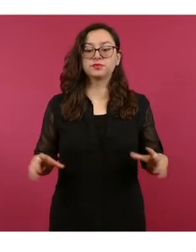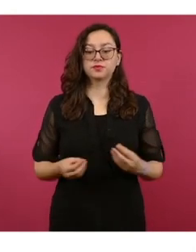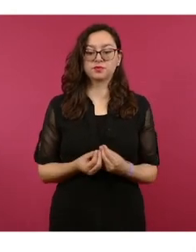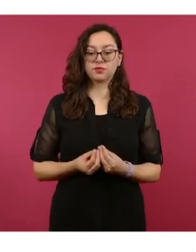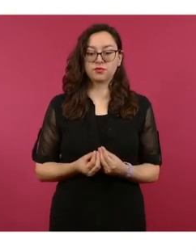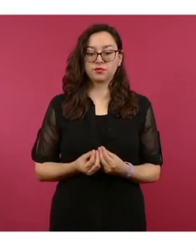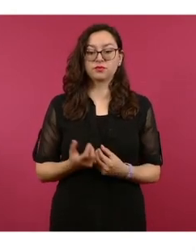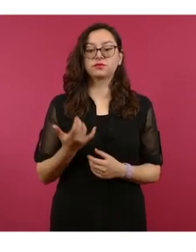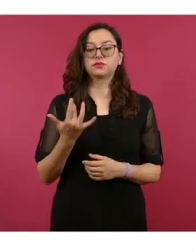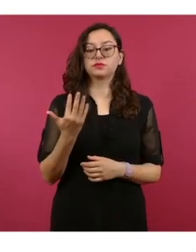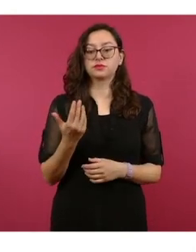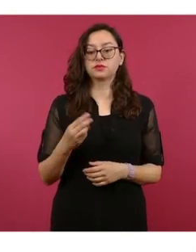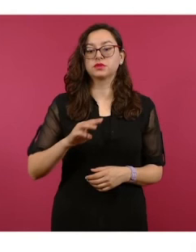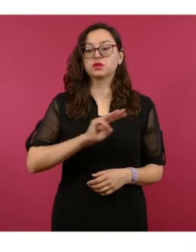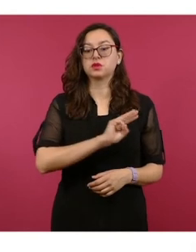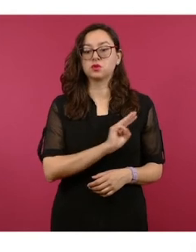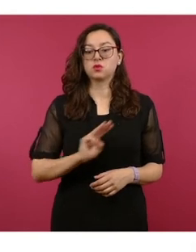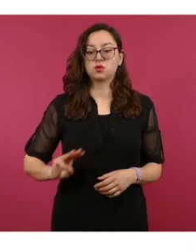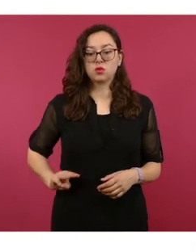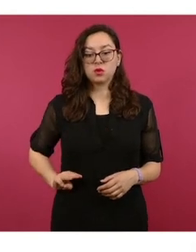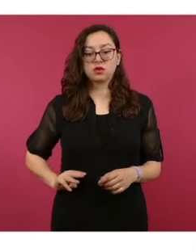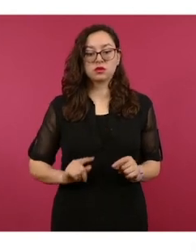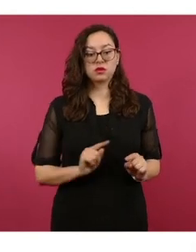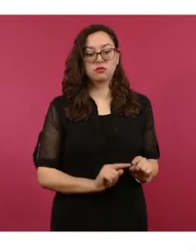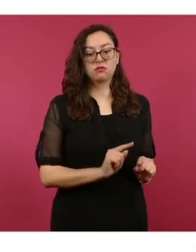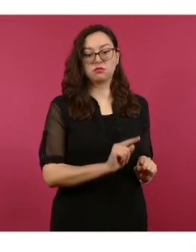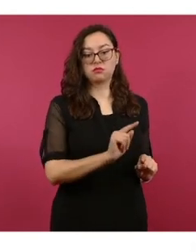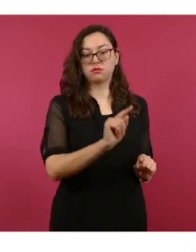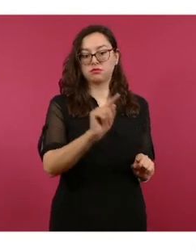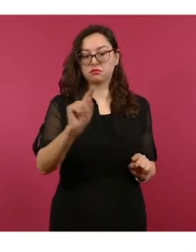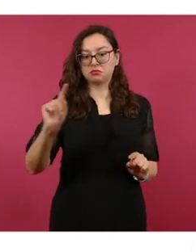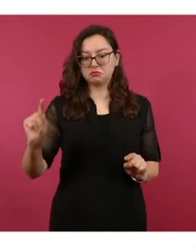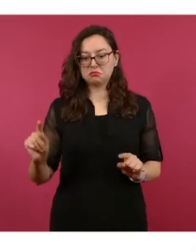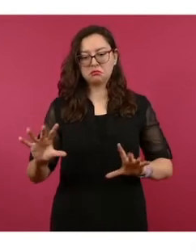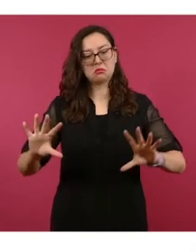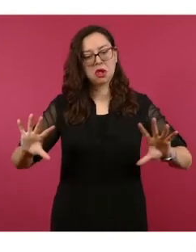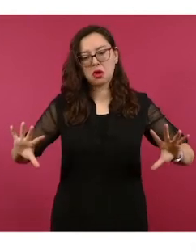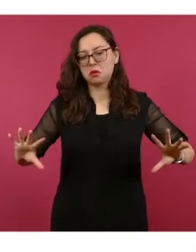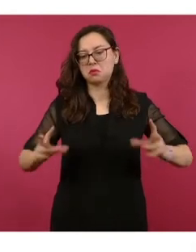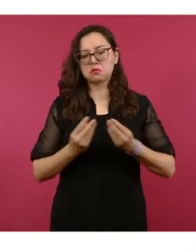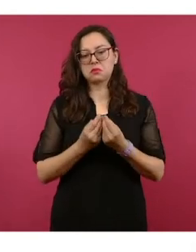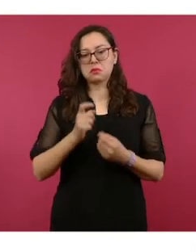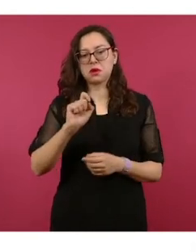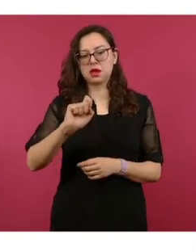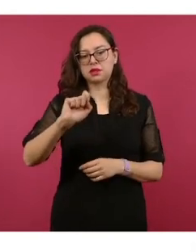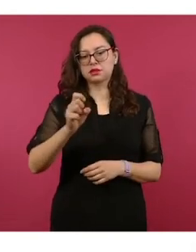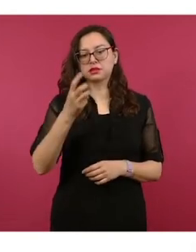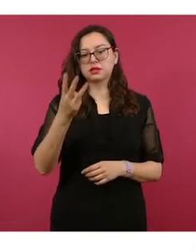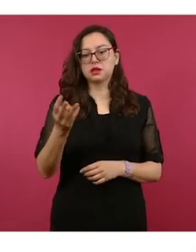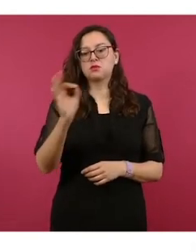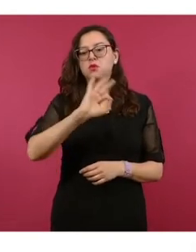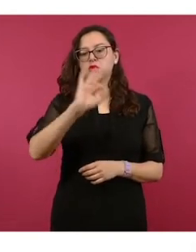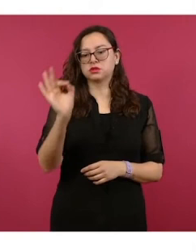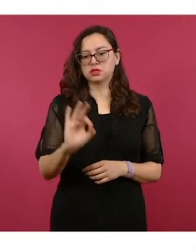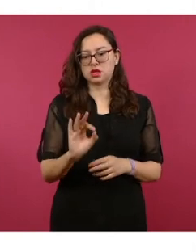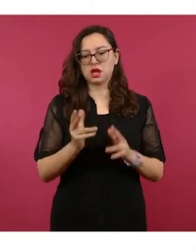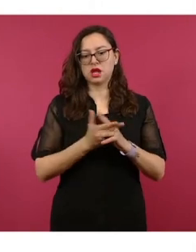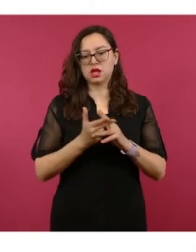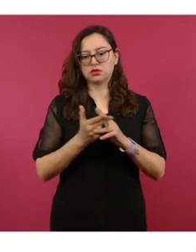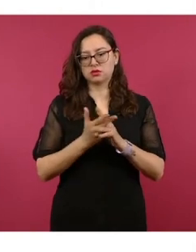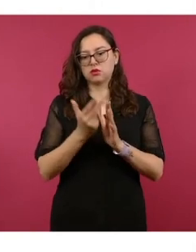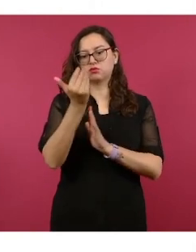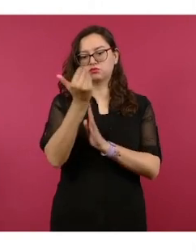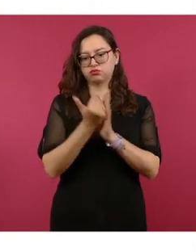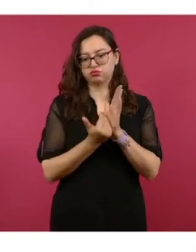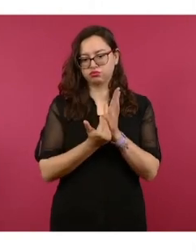los 50 municipios prioritarios tenemos una disminución de 23 por ciento menos en relación